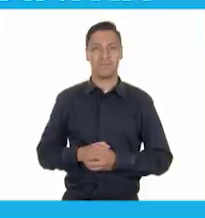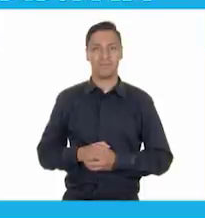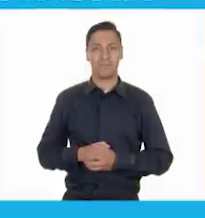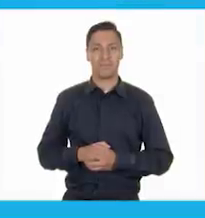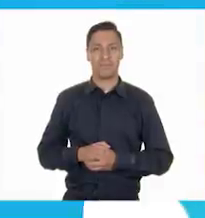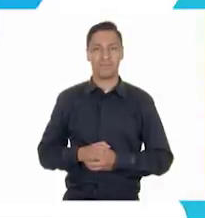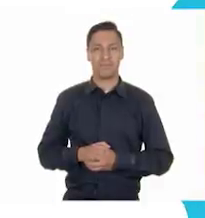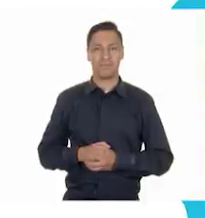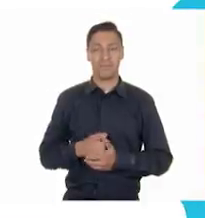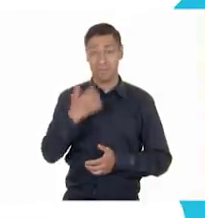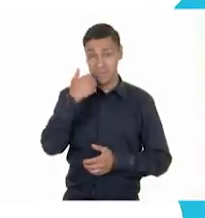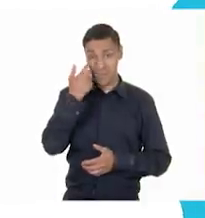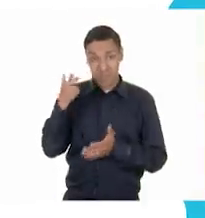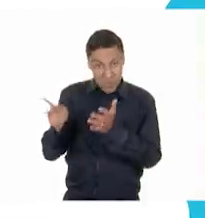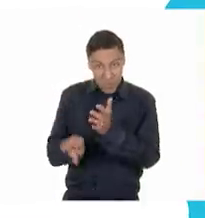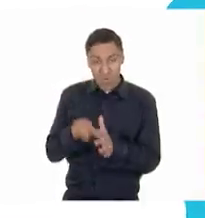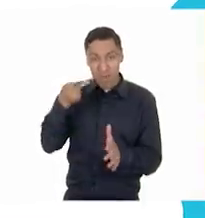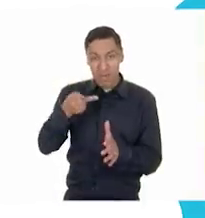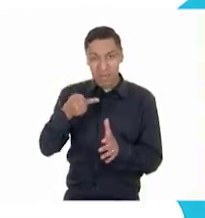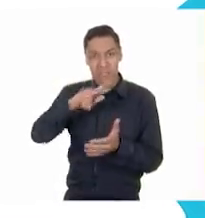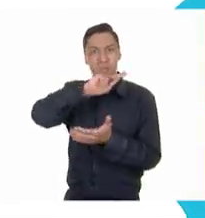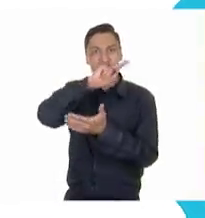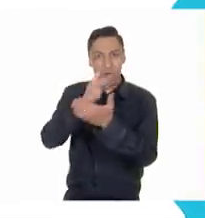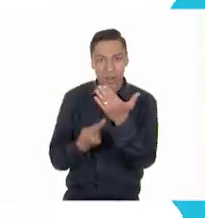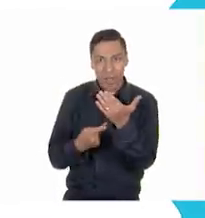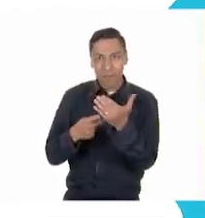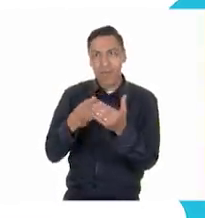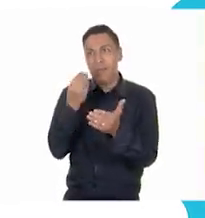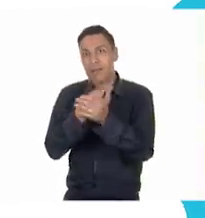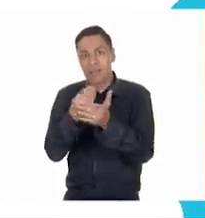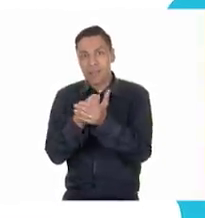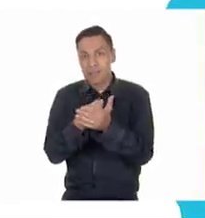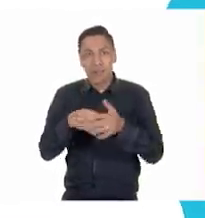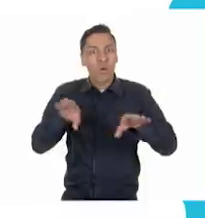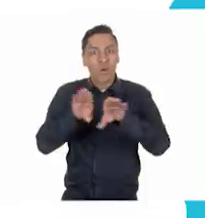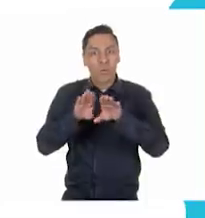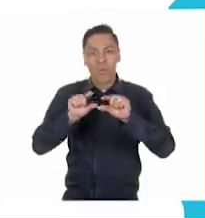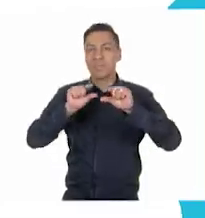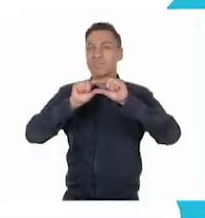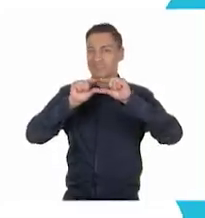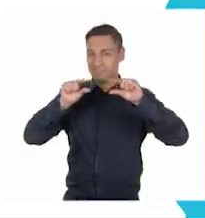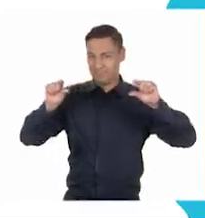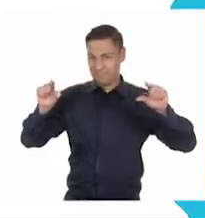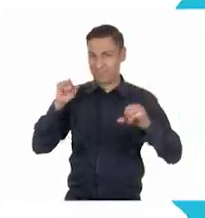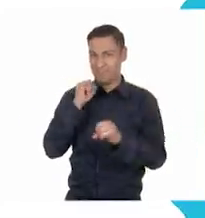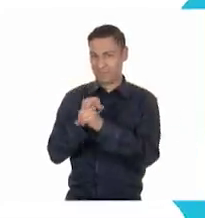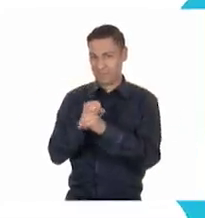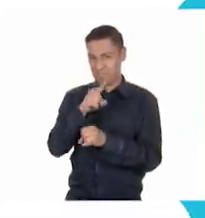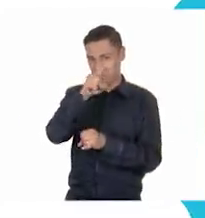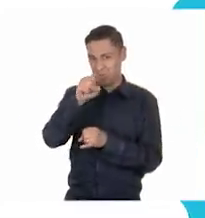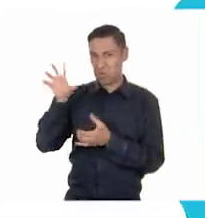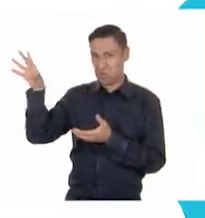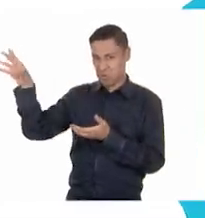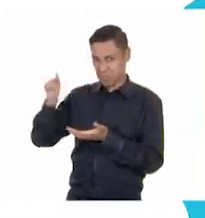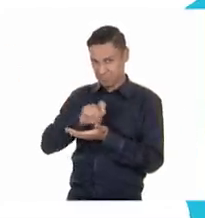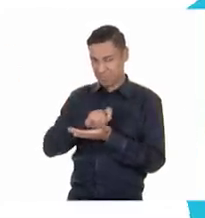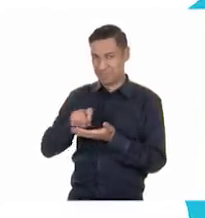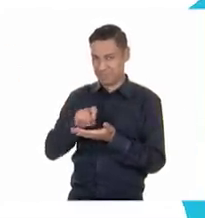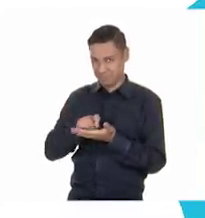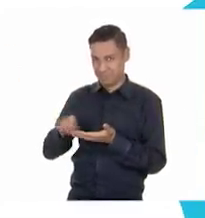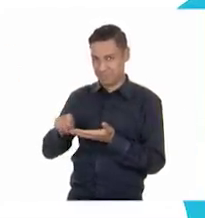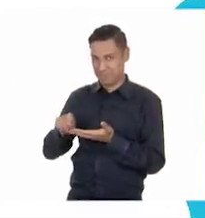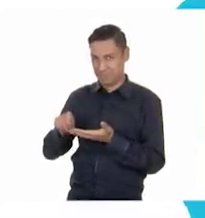Si quieres volver a ver los programas de Aprende en Casa 3, los puedes encontrar en la siguiente liga.